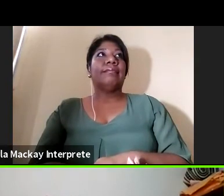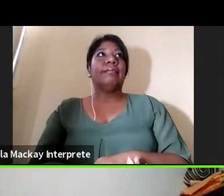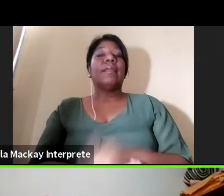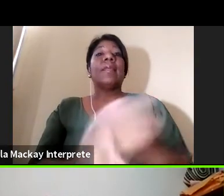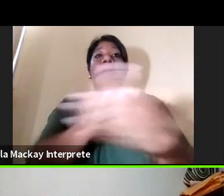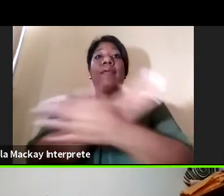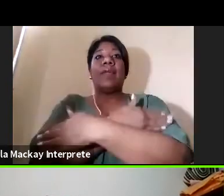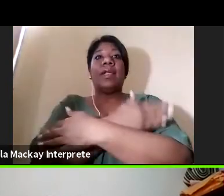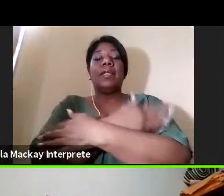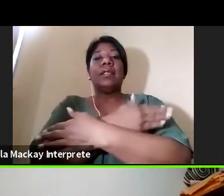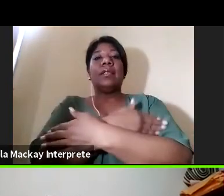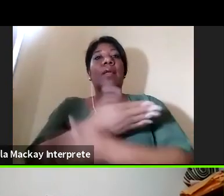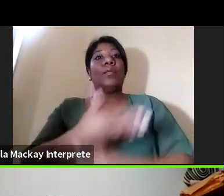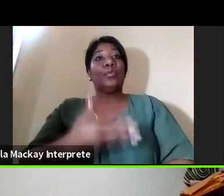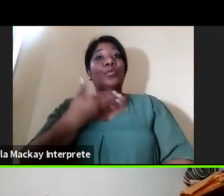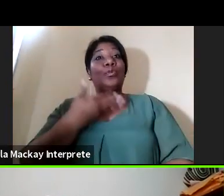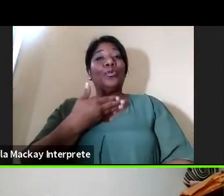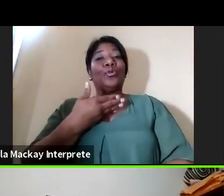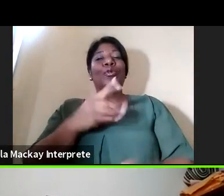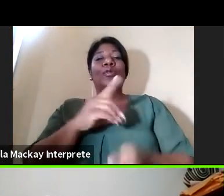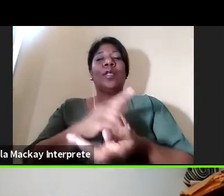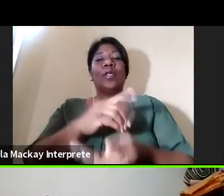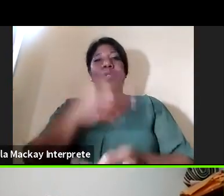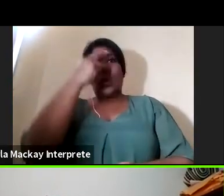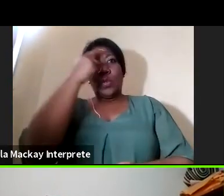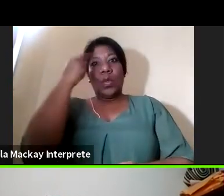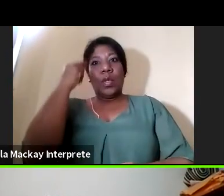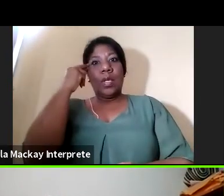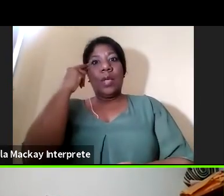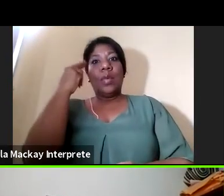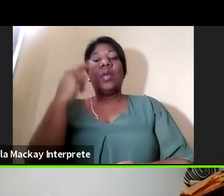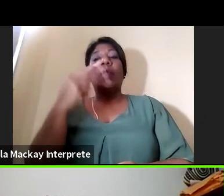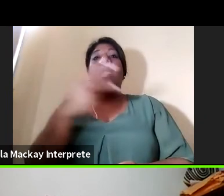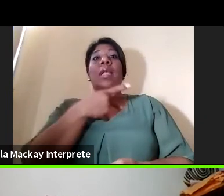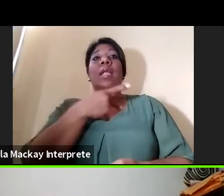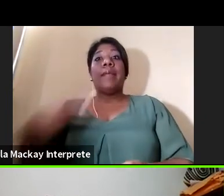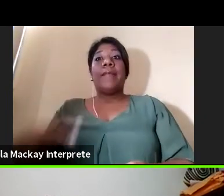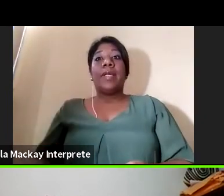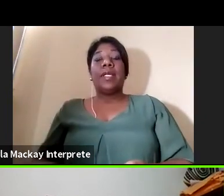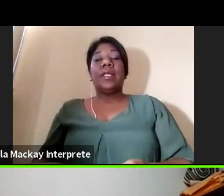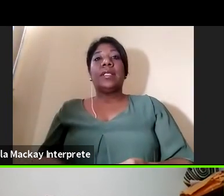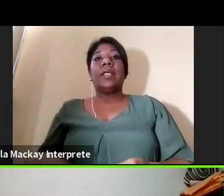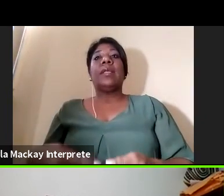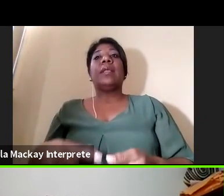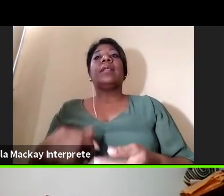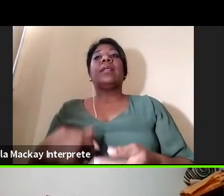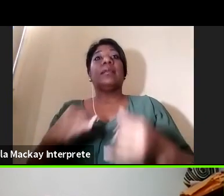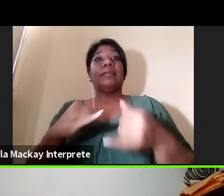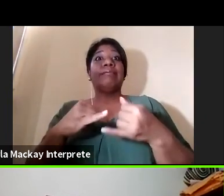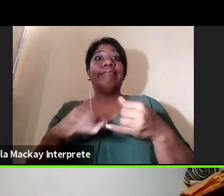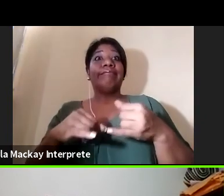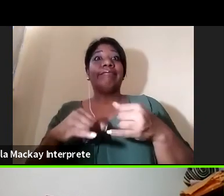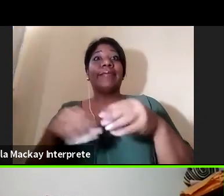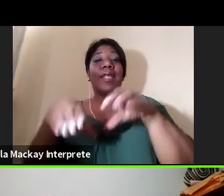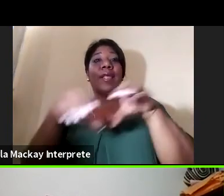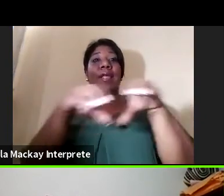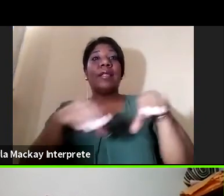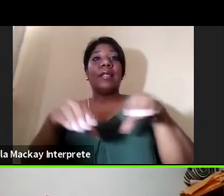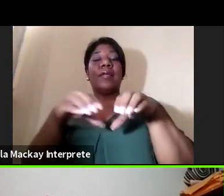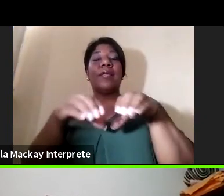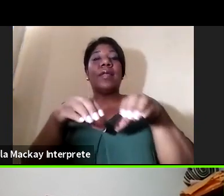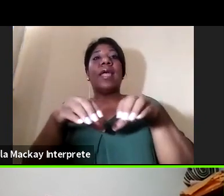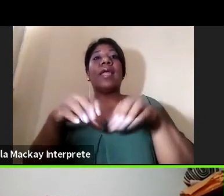orgullosos y bueno por haber cumplido Cecilia con nuestra actividad de Isai Universidad de este mes de octubre